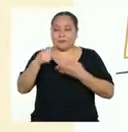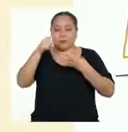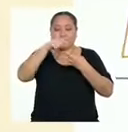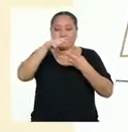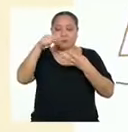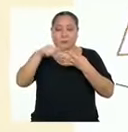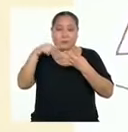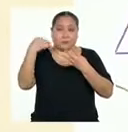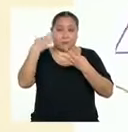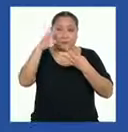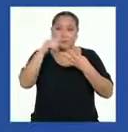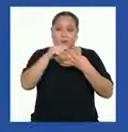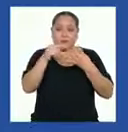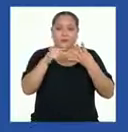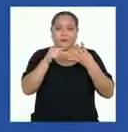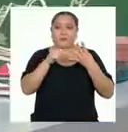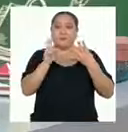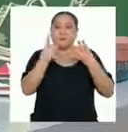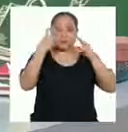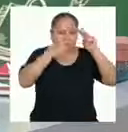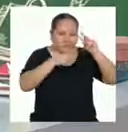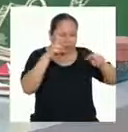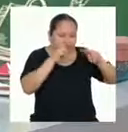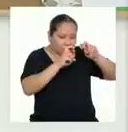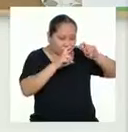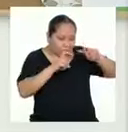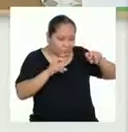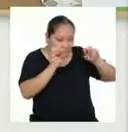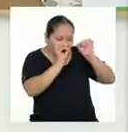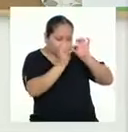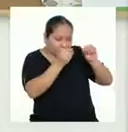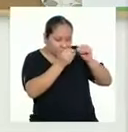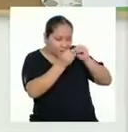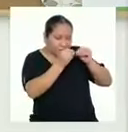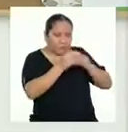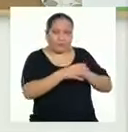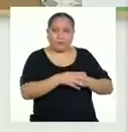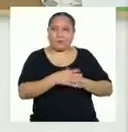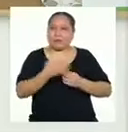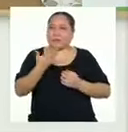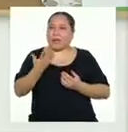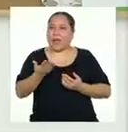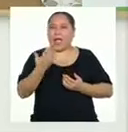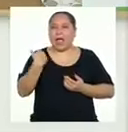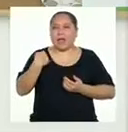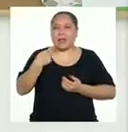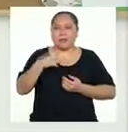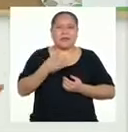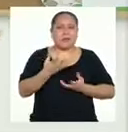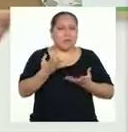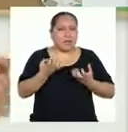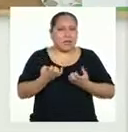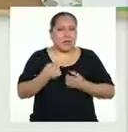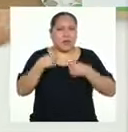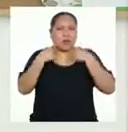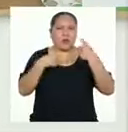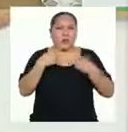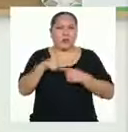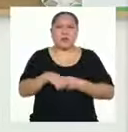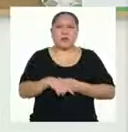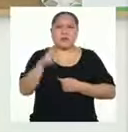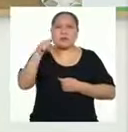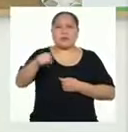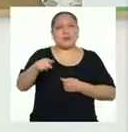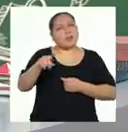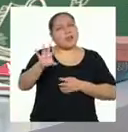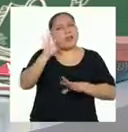pasos y un momento de revisarlo. ¡Vamos entonces! Aunque antes me gustaría que nos contaras cómo así llegaste a esas cinco